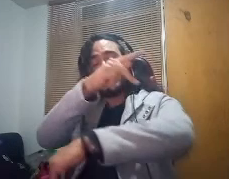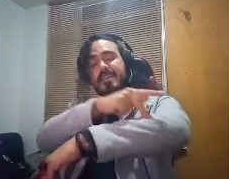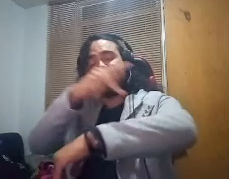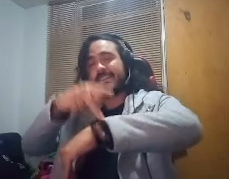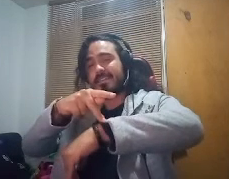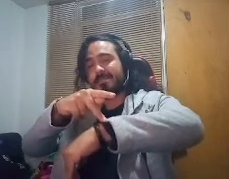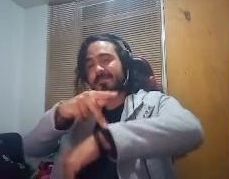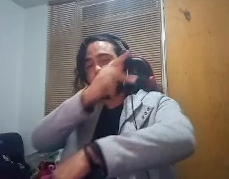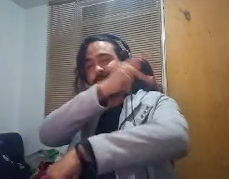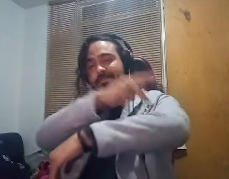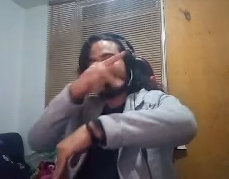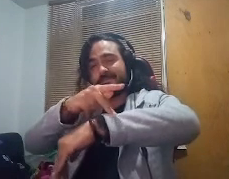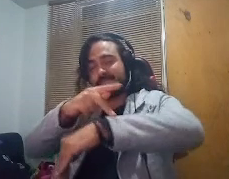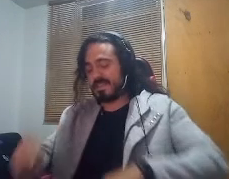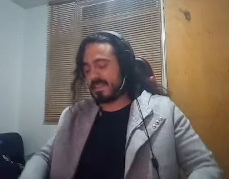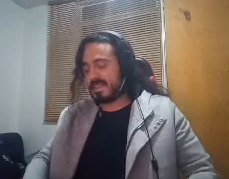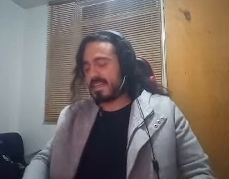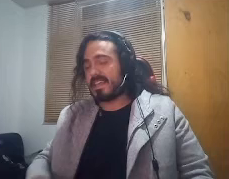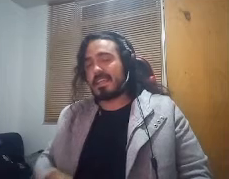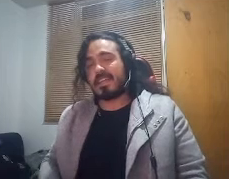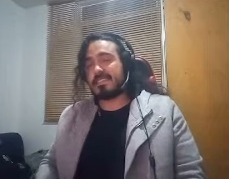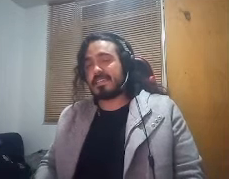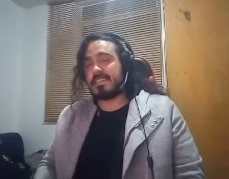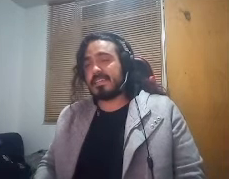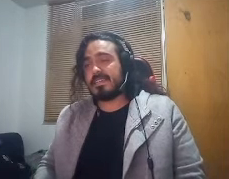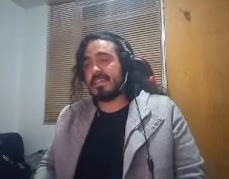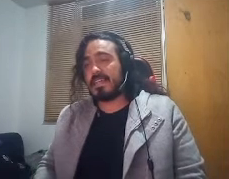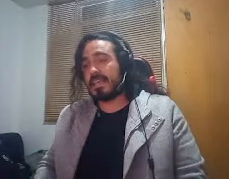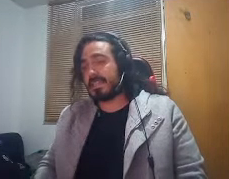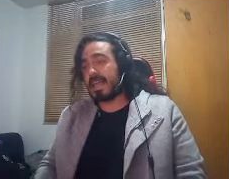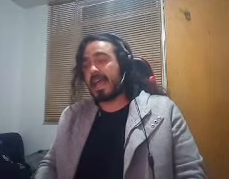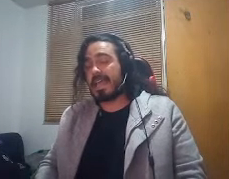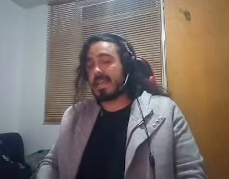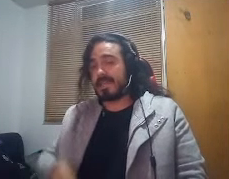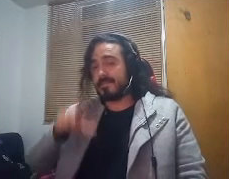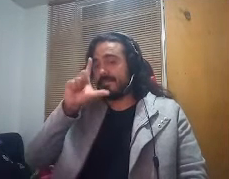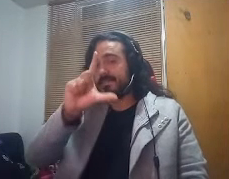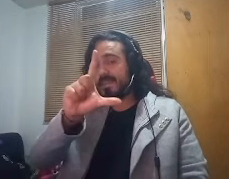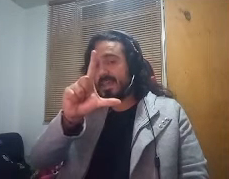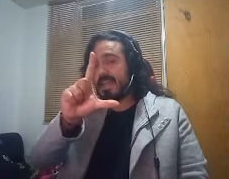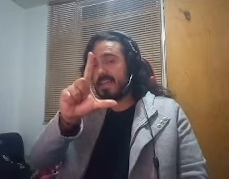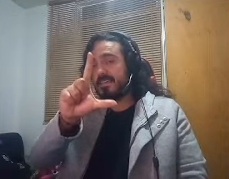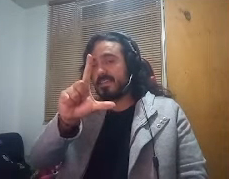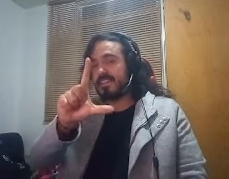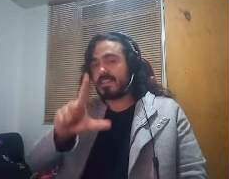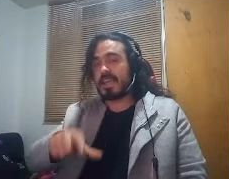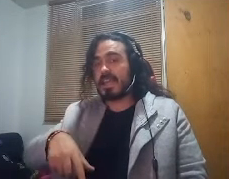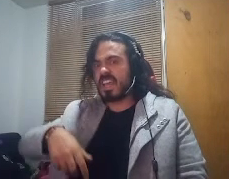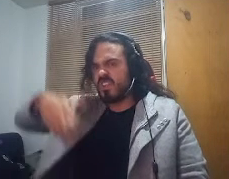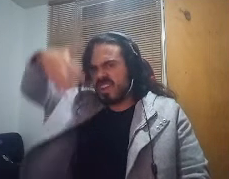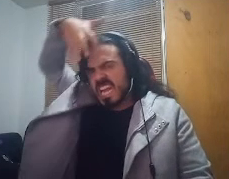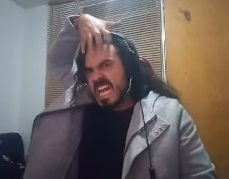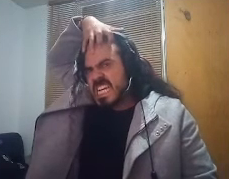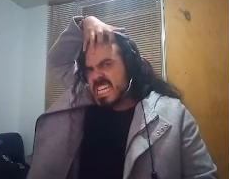de kinder la siguiente es la l l de